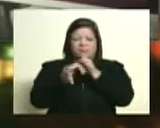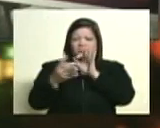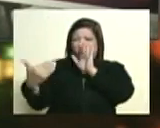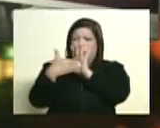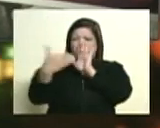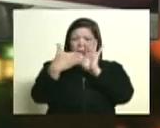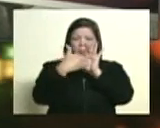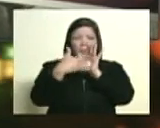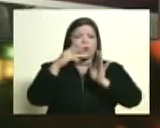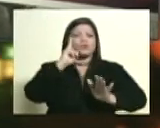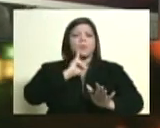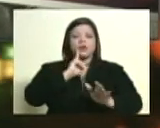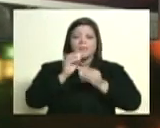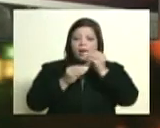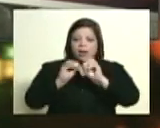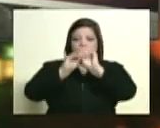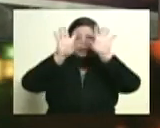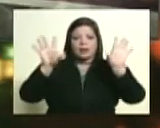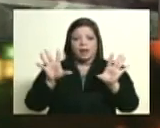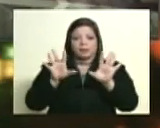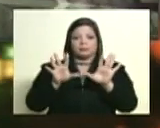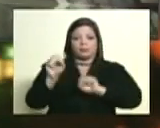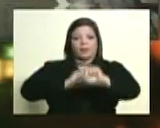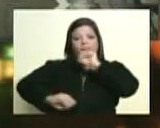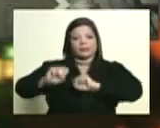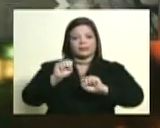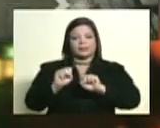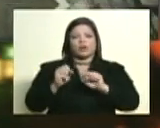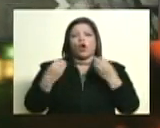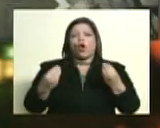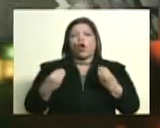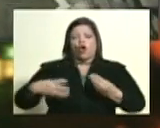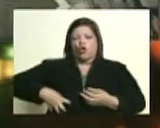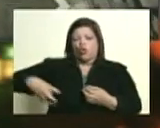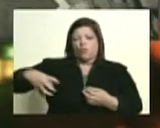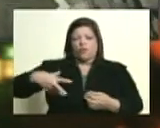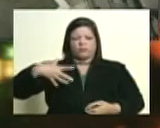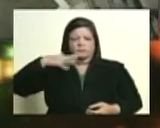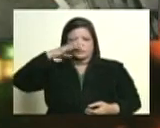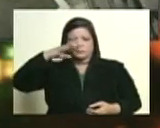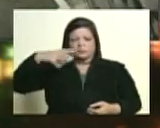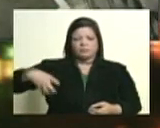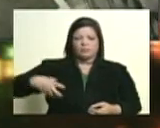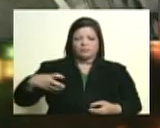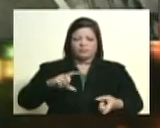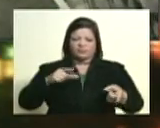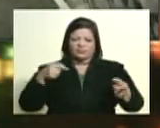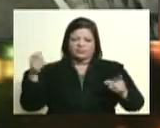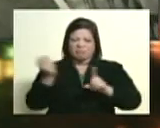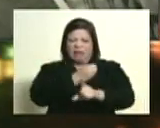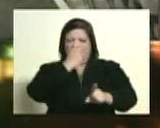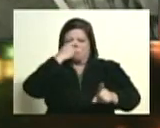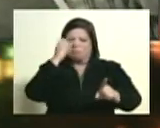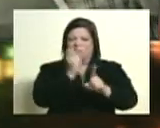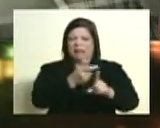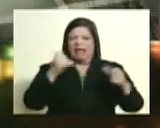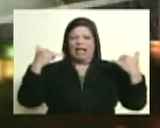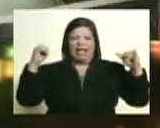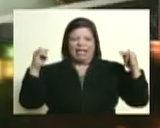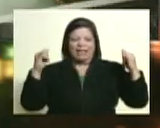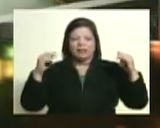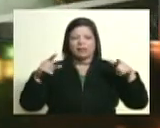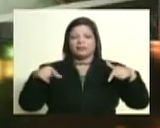los ataques que había contra el libertador. Ahora, ¿cómo es que pasa la oligarquía y los antiguos amigos de Bolívar de despreciarlo y celebrar su muerte